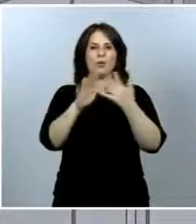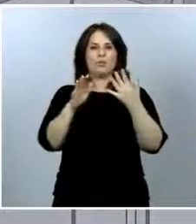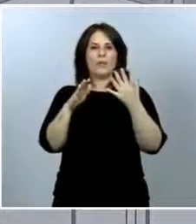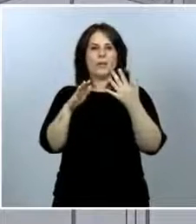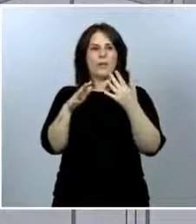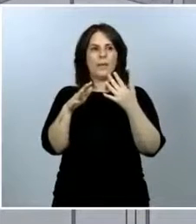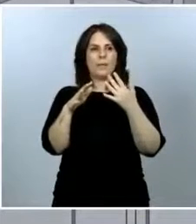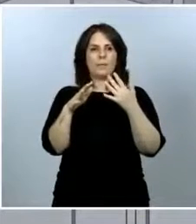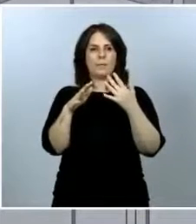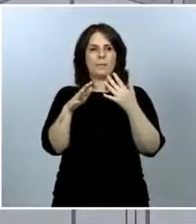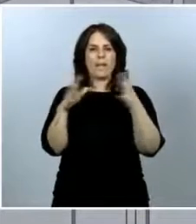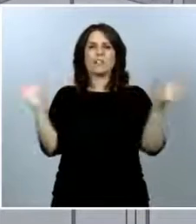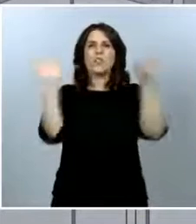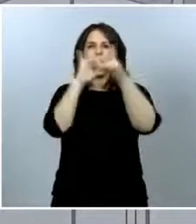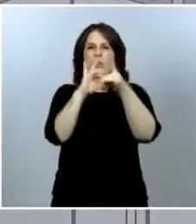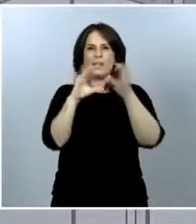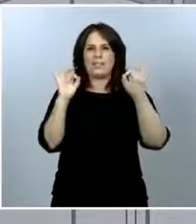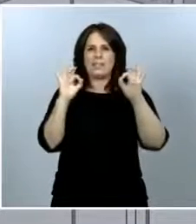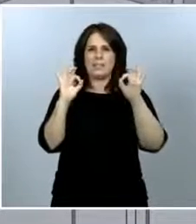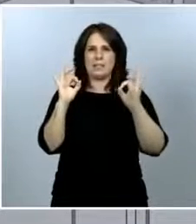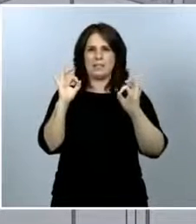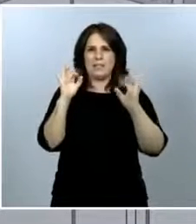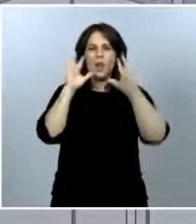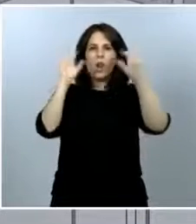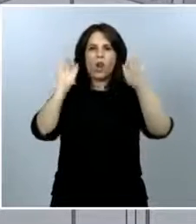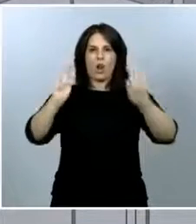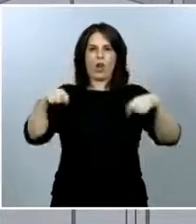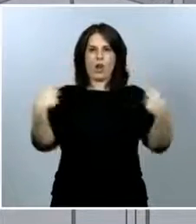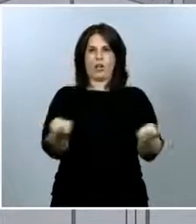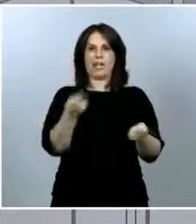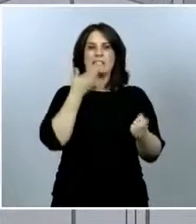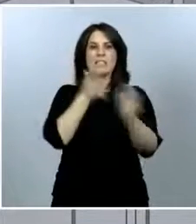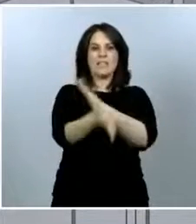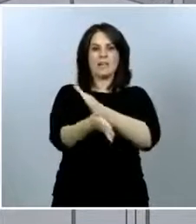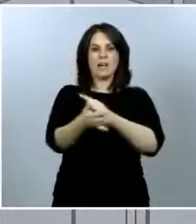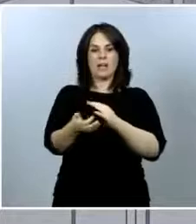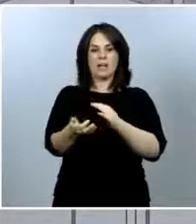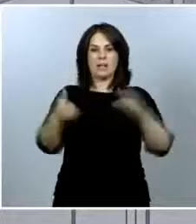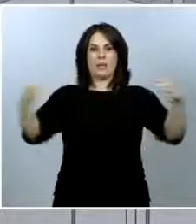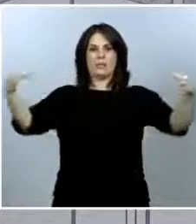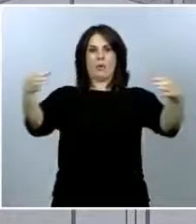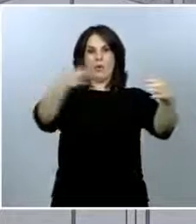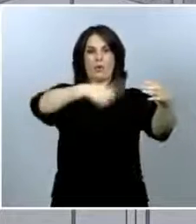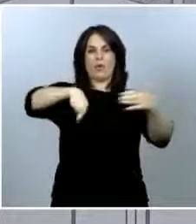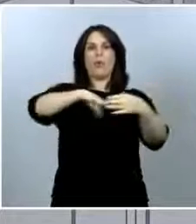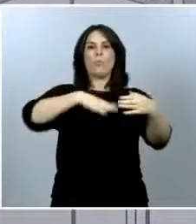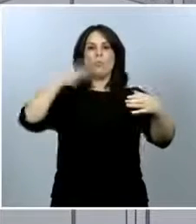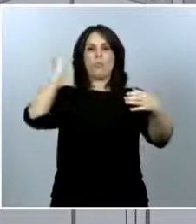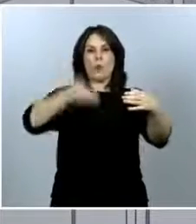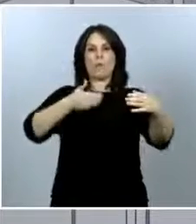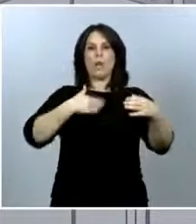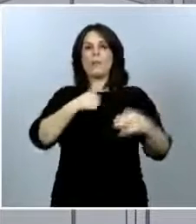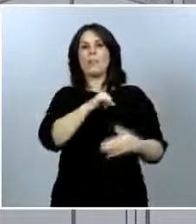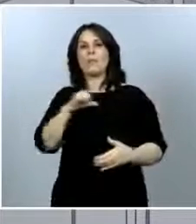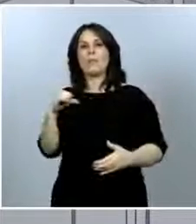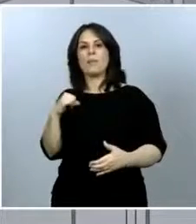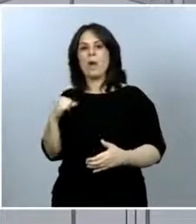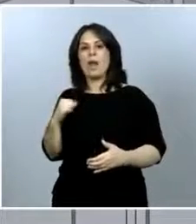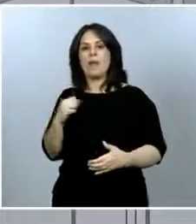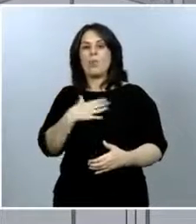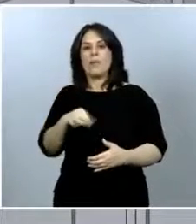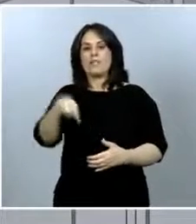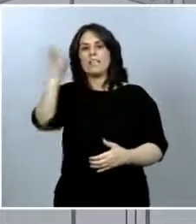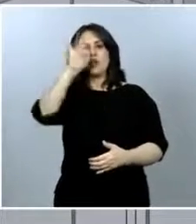que pueden abarcar a un grupo grande de población, pero que a nivel individual no se sostienen o puede ser que no se sostengan.